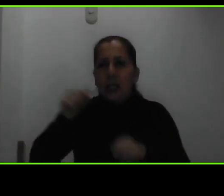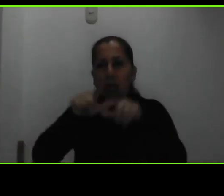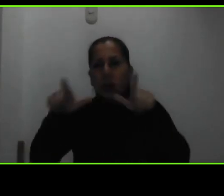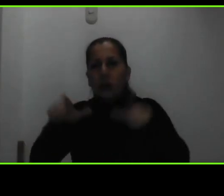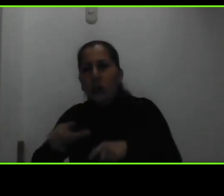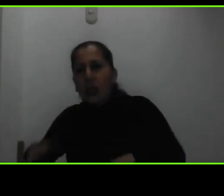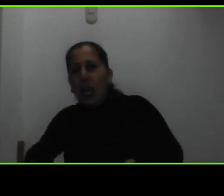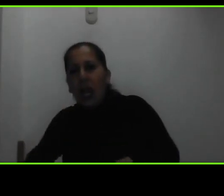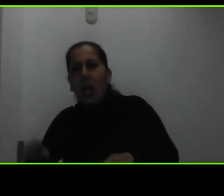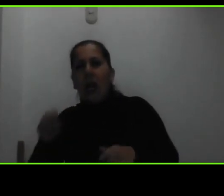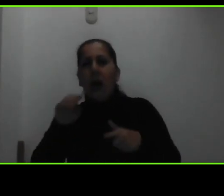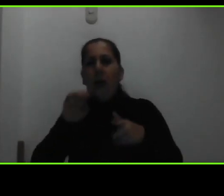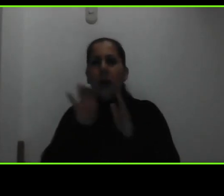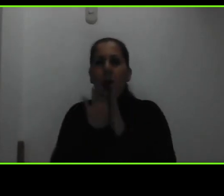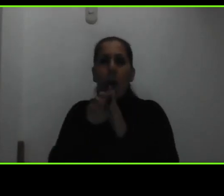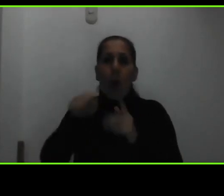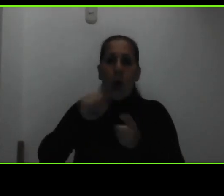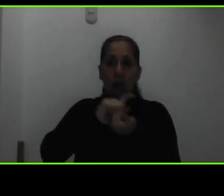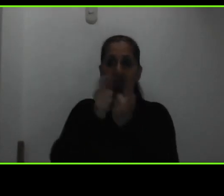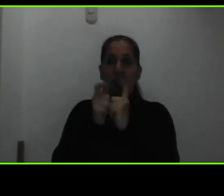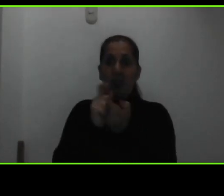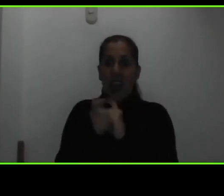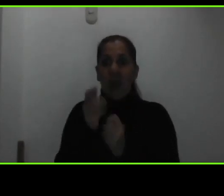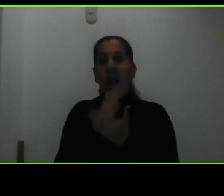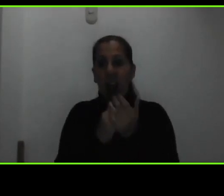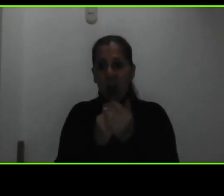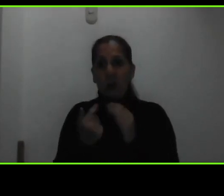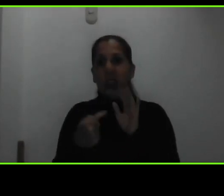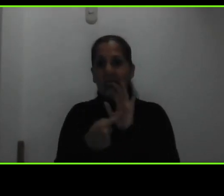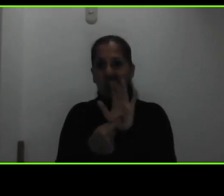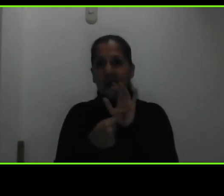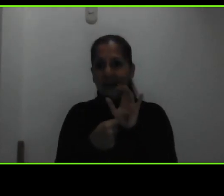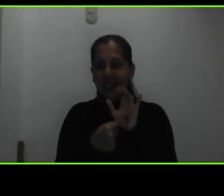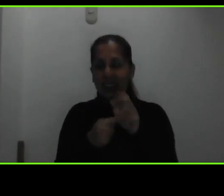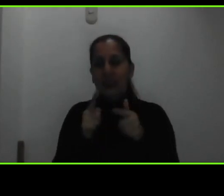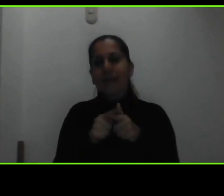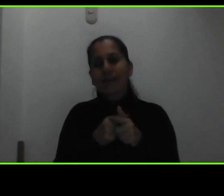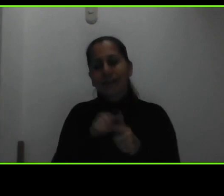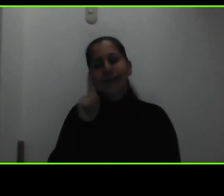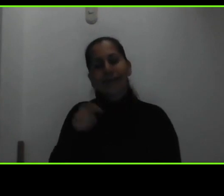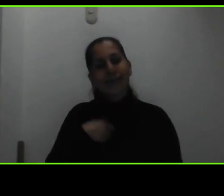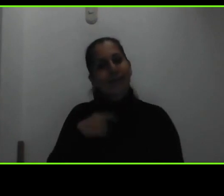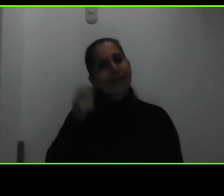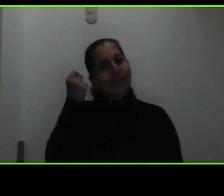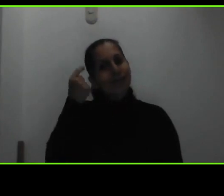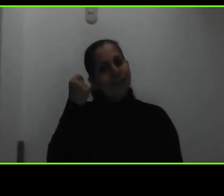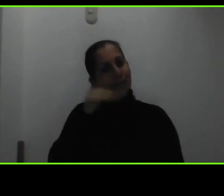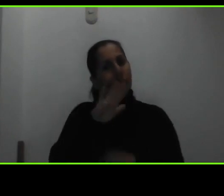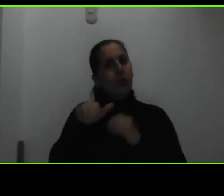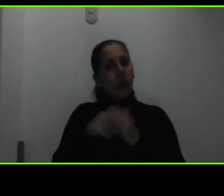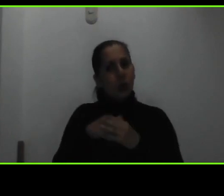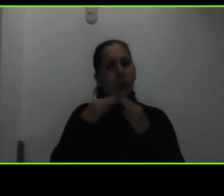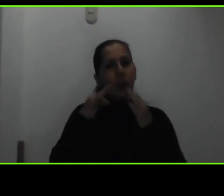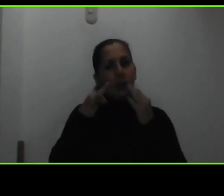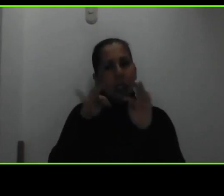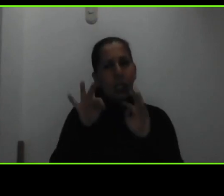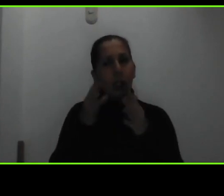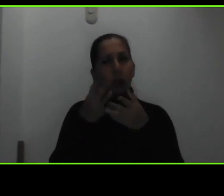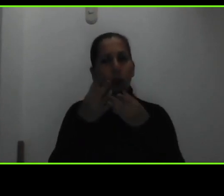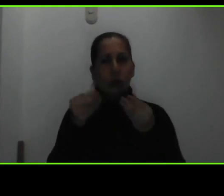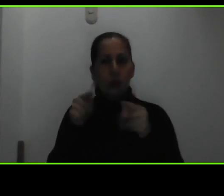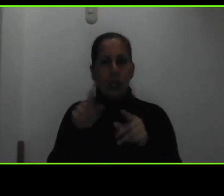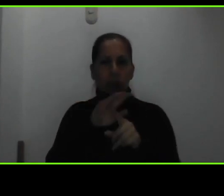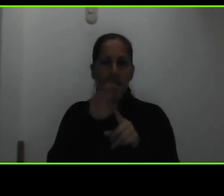cambiaron algunas medidas entonces tenemos que entender que todos estamos tratando de poder resolver estas